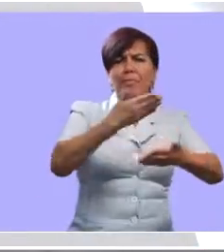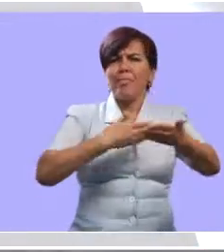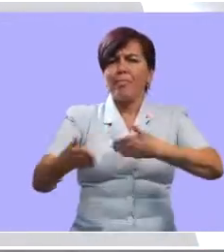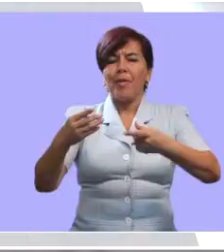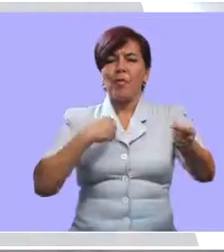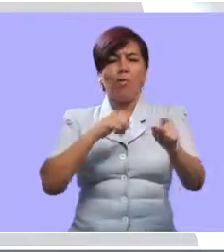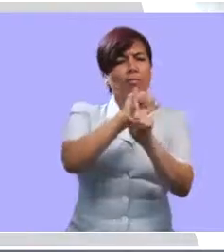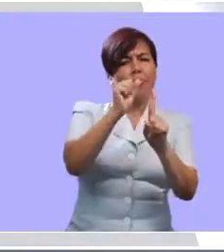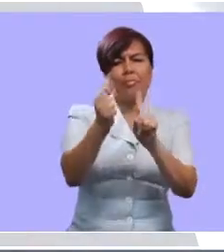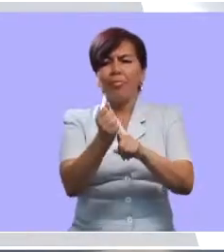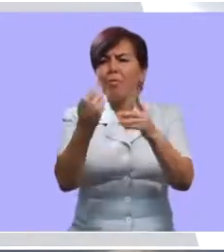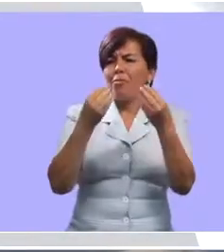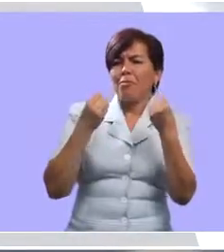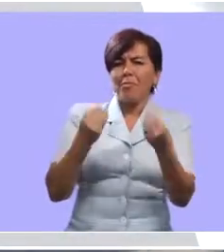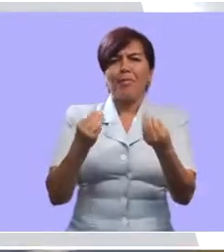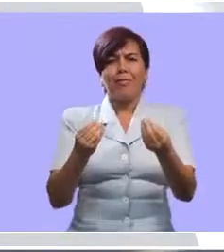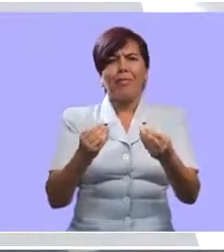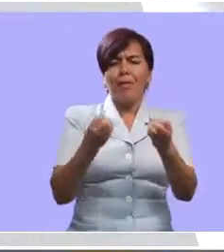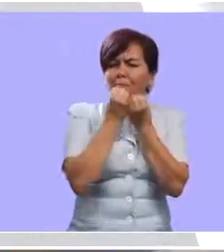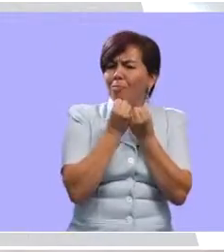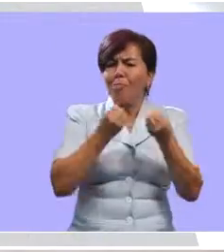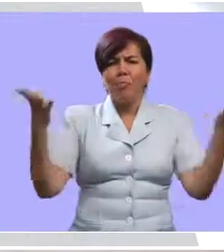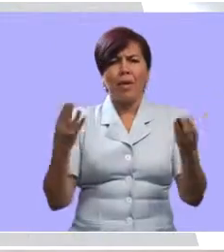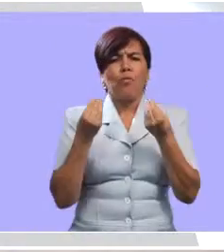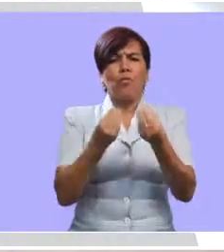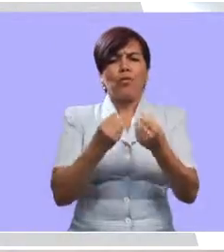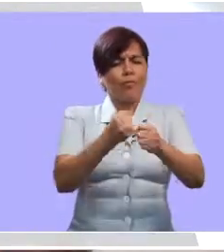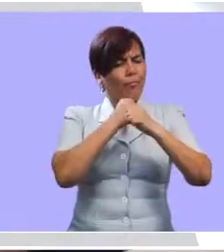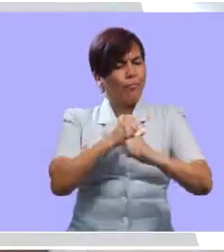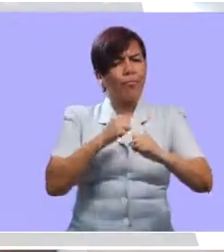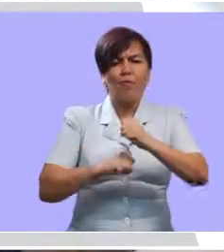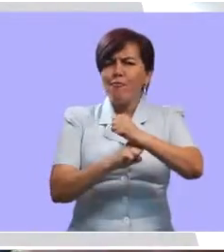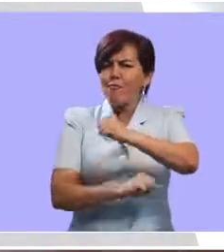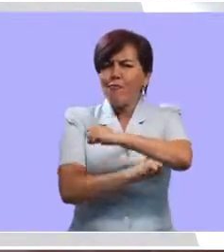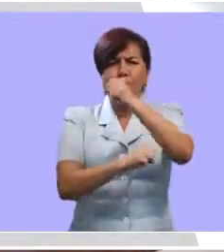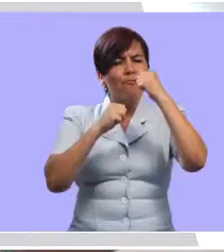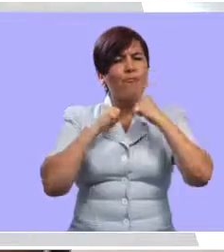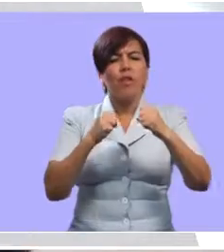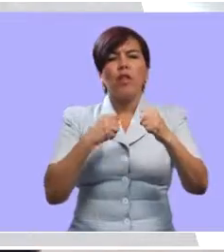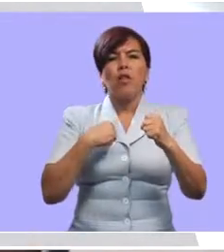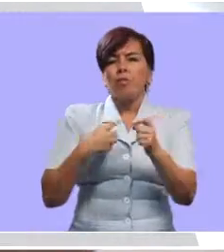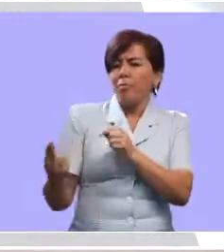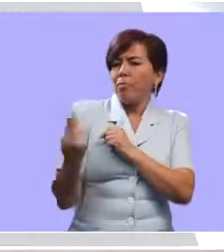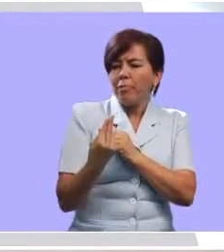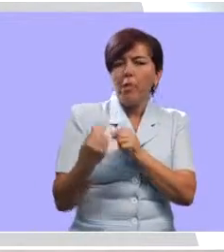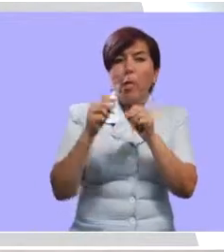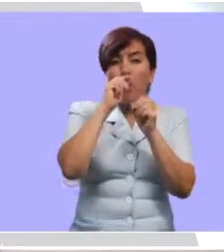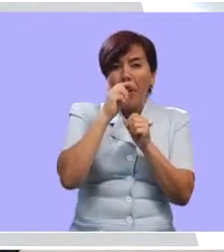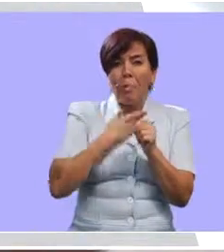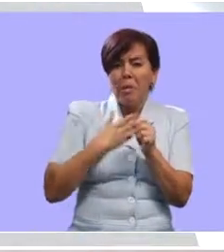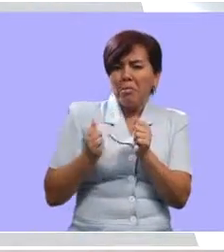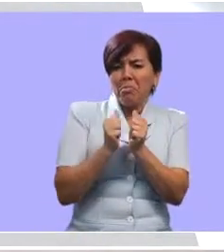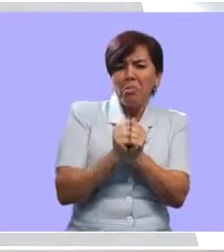compartir, van a socializar, van a tener sus valores ahí fortalecidos porque van a, aparte de tener sus padres al